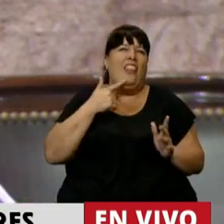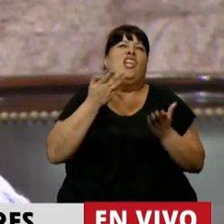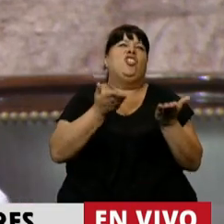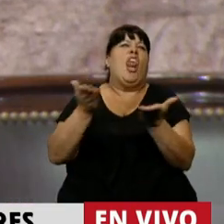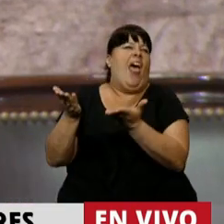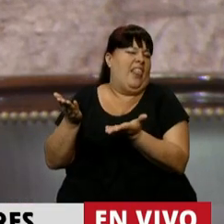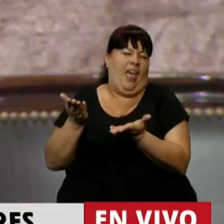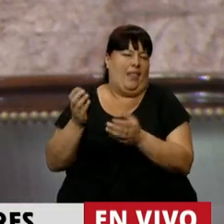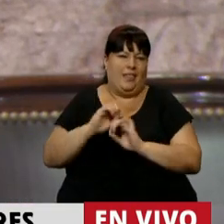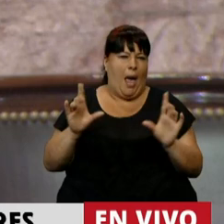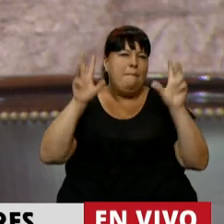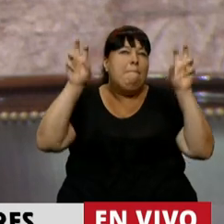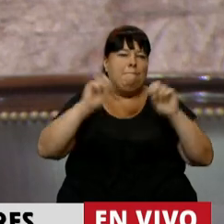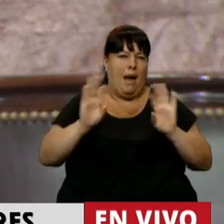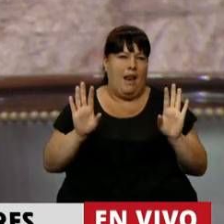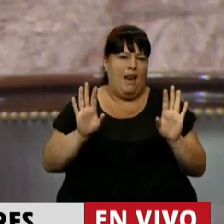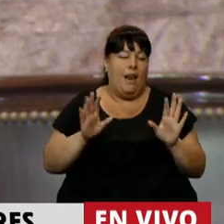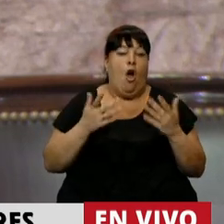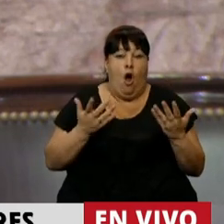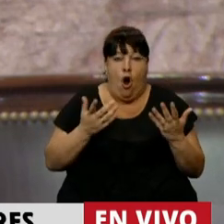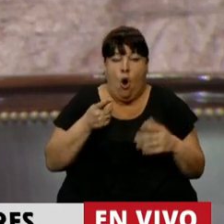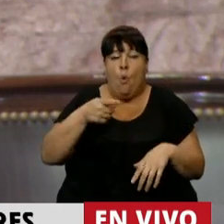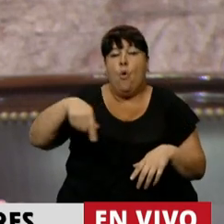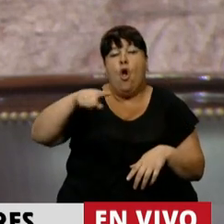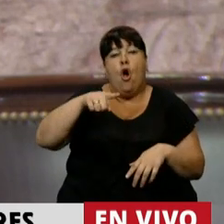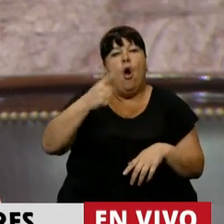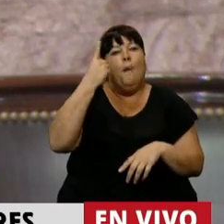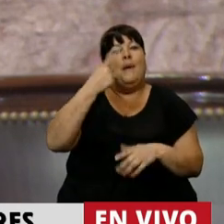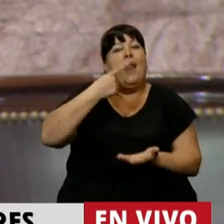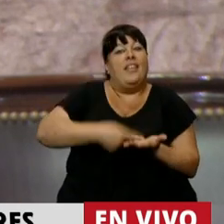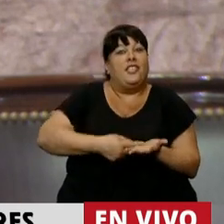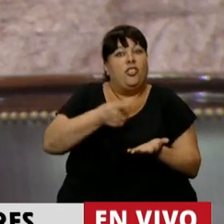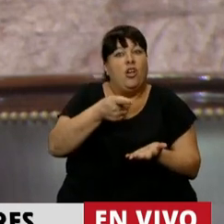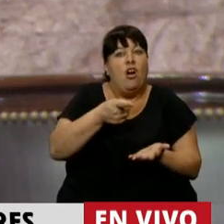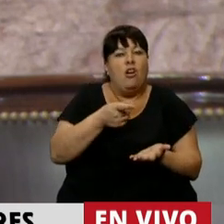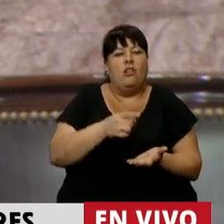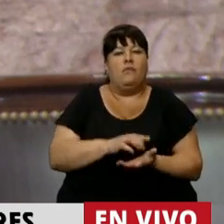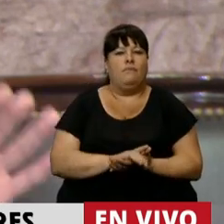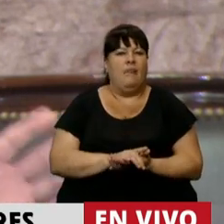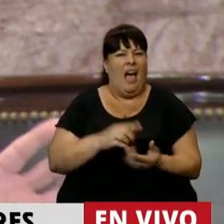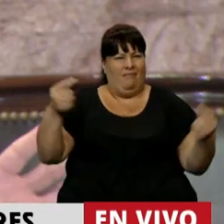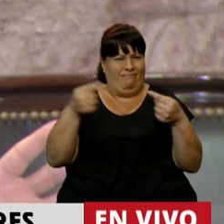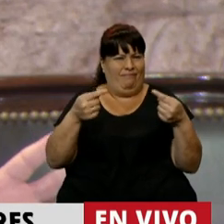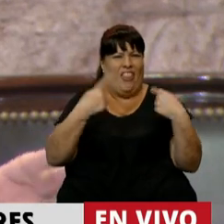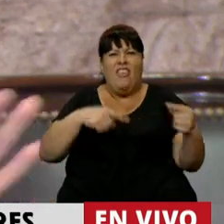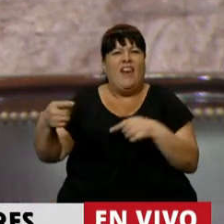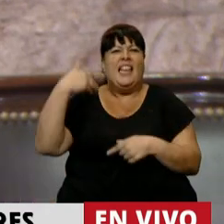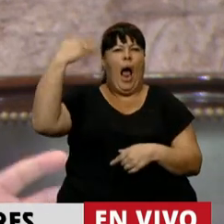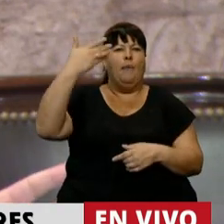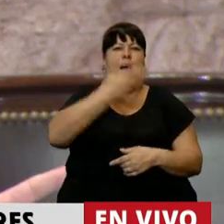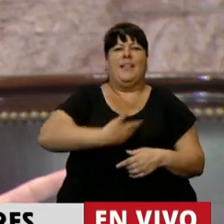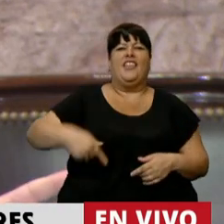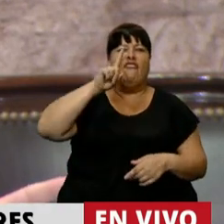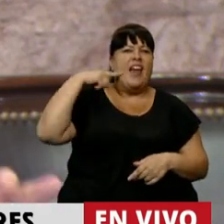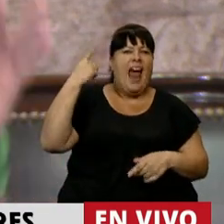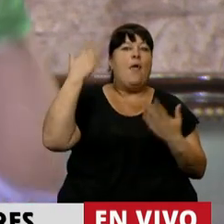solidaridad. Y por supuesto, esa primera medida fue todo lo contrario a lo que dijo el Presidente Alberto